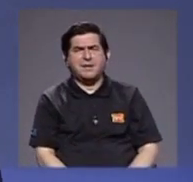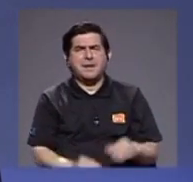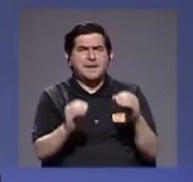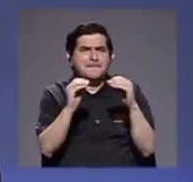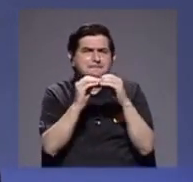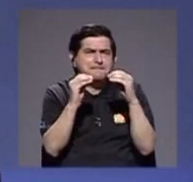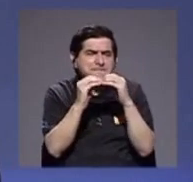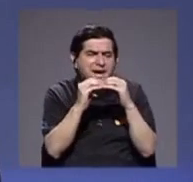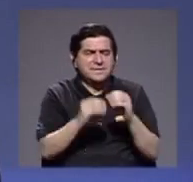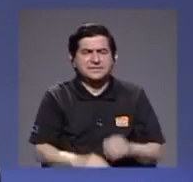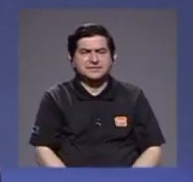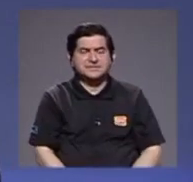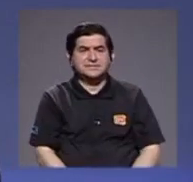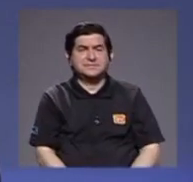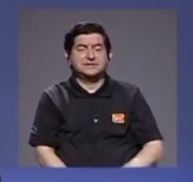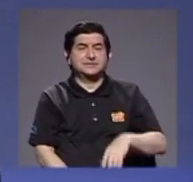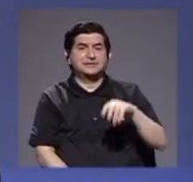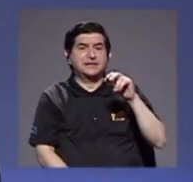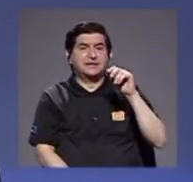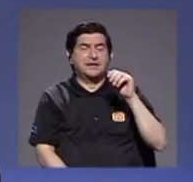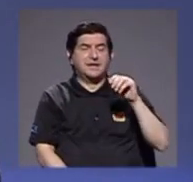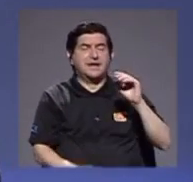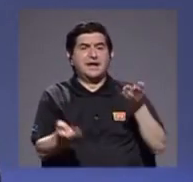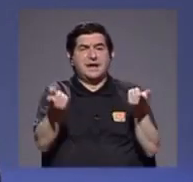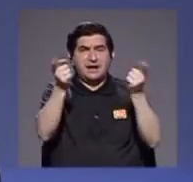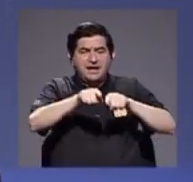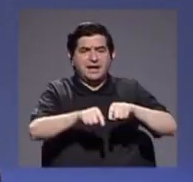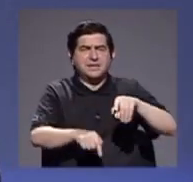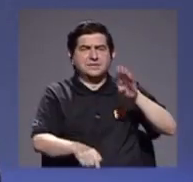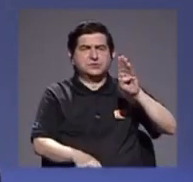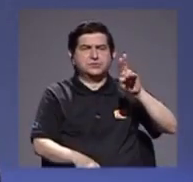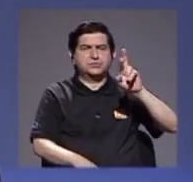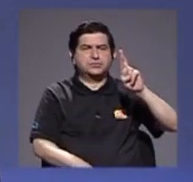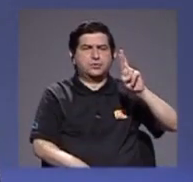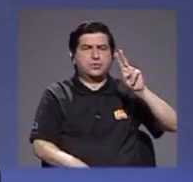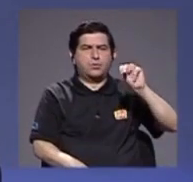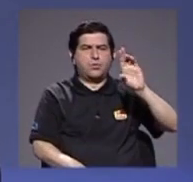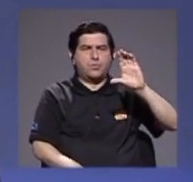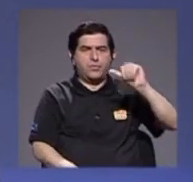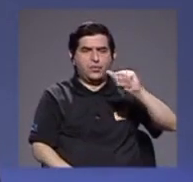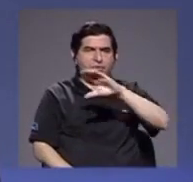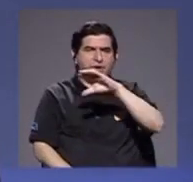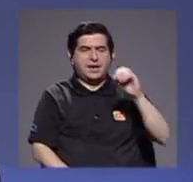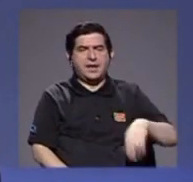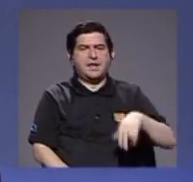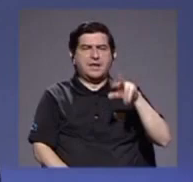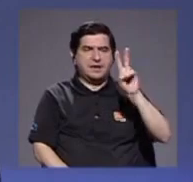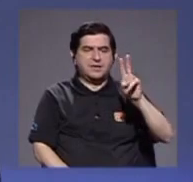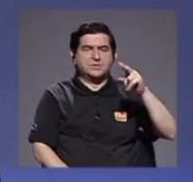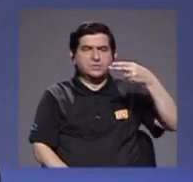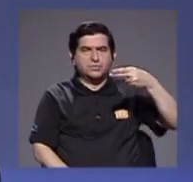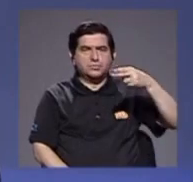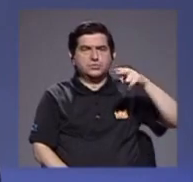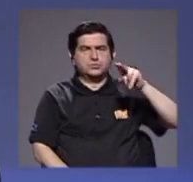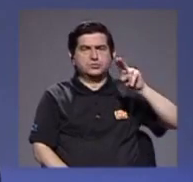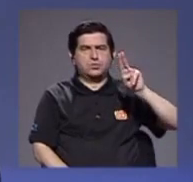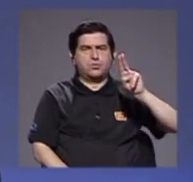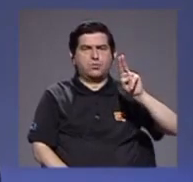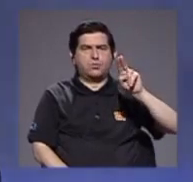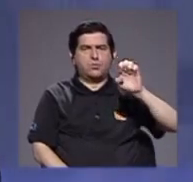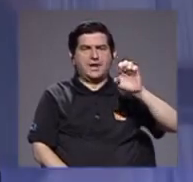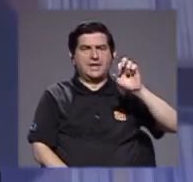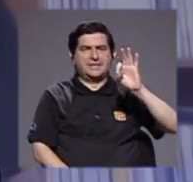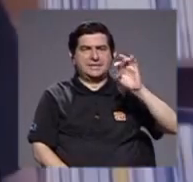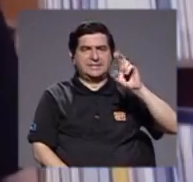Brunca y las dos huetares son tragedias. ¿No es cierto, doña Isabel?